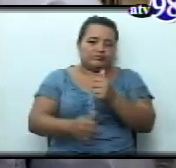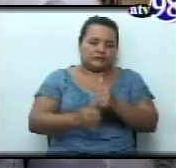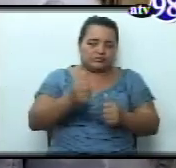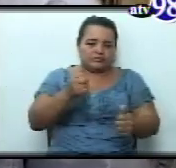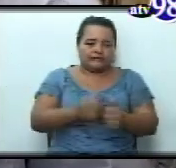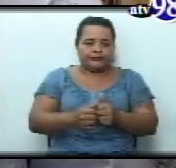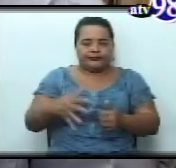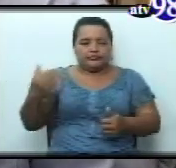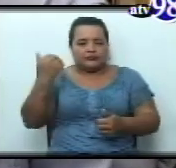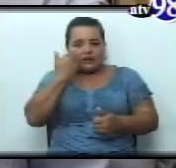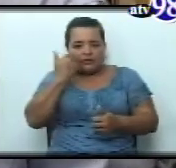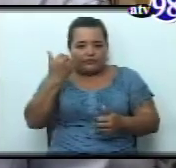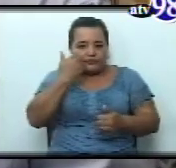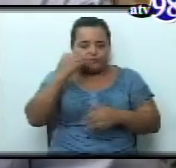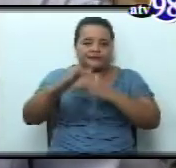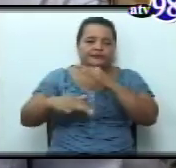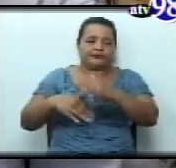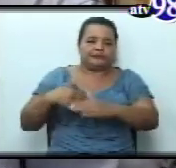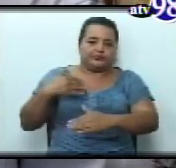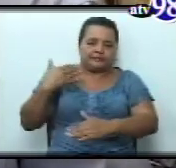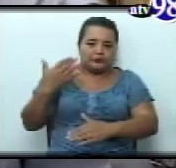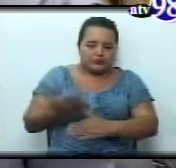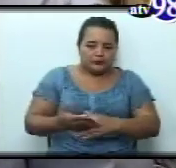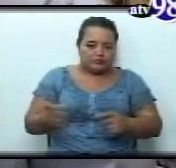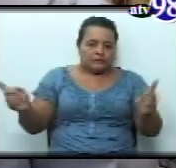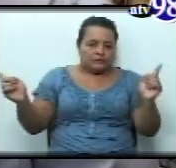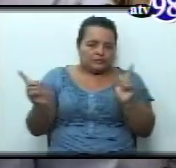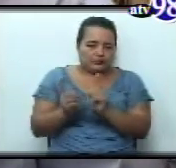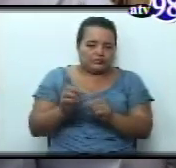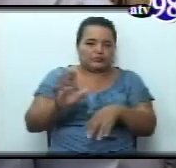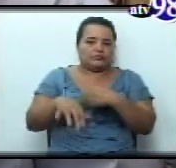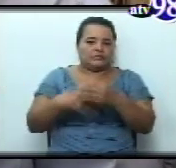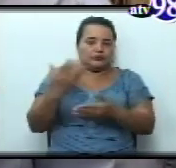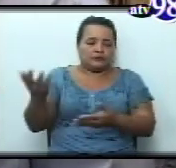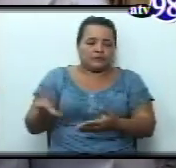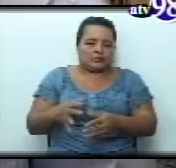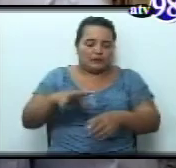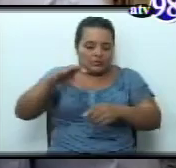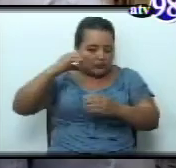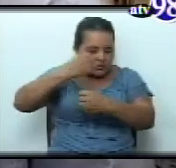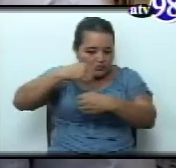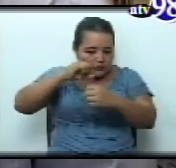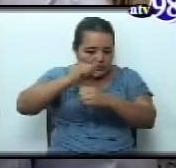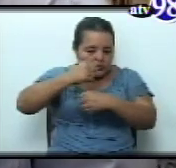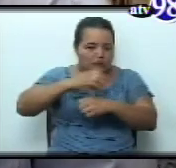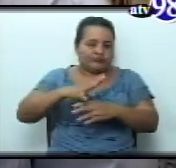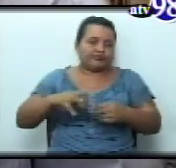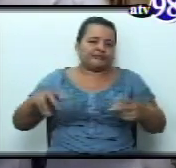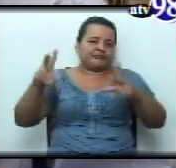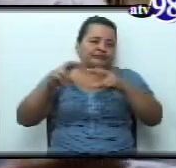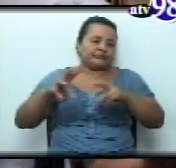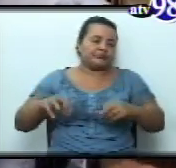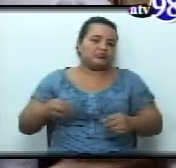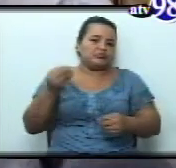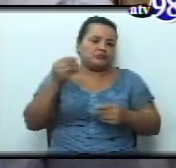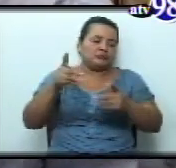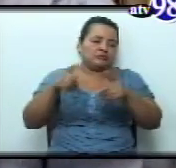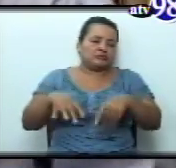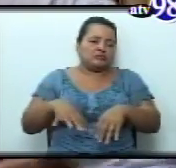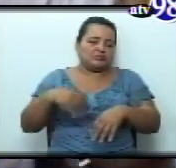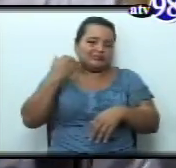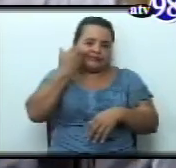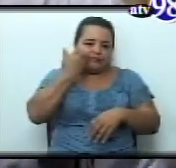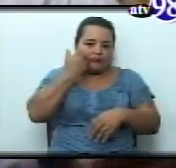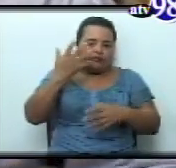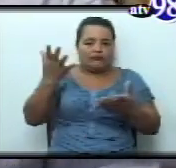secuelas que tuvieron la cercanía con los productos químicos afectaron a gran cantidad de trabajadores. Tal vez un caso